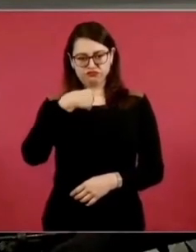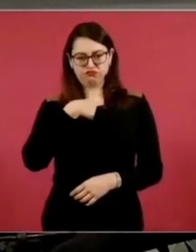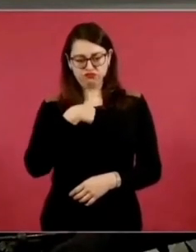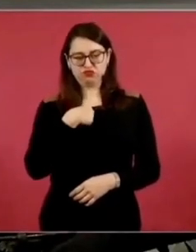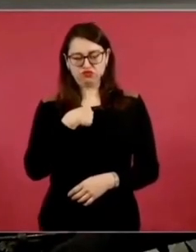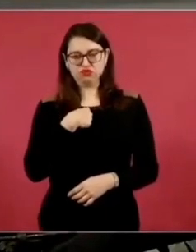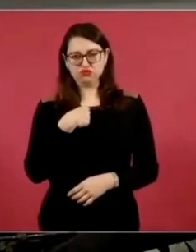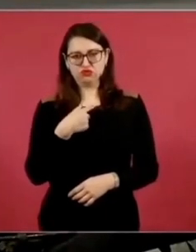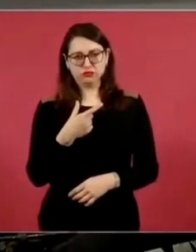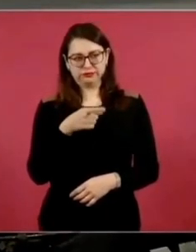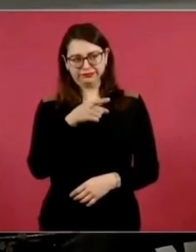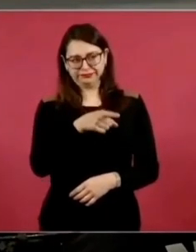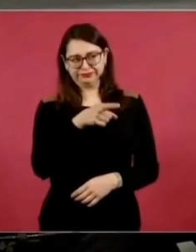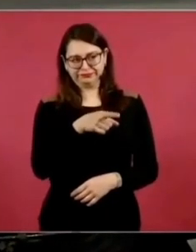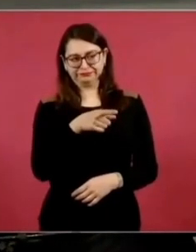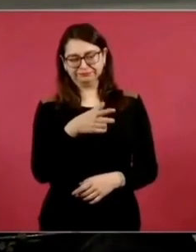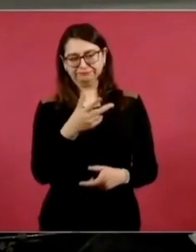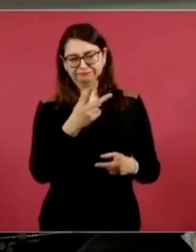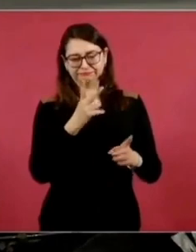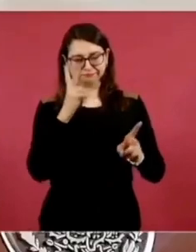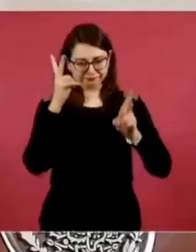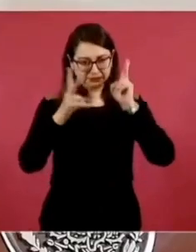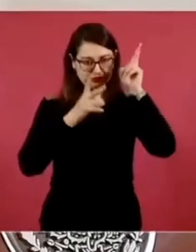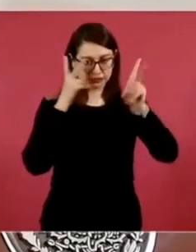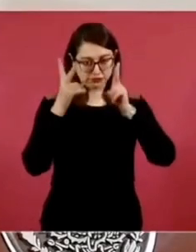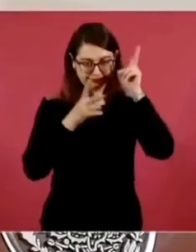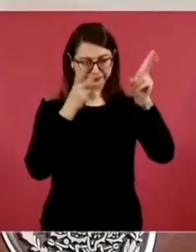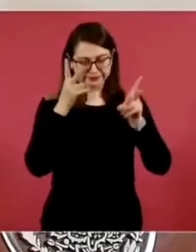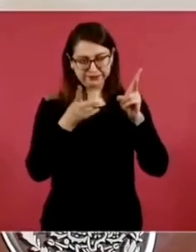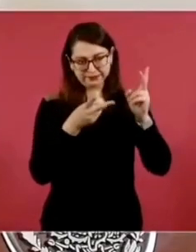a la cárcel. Yo era dirigente de un partido.